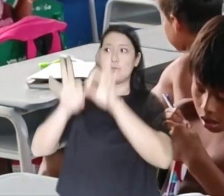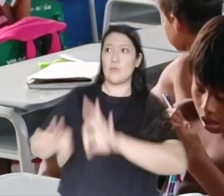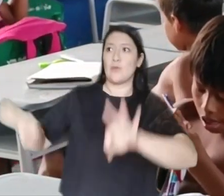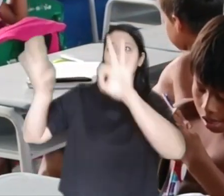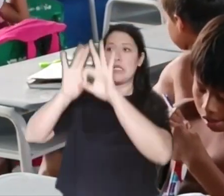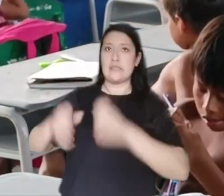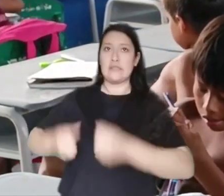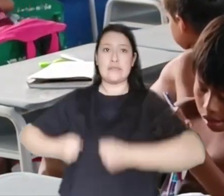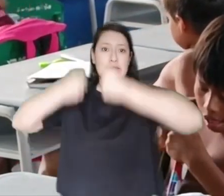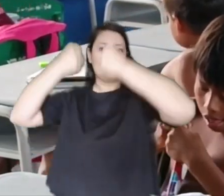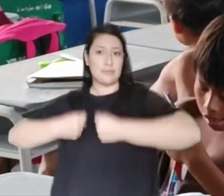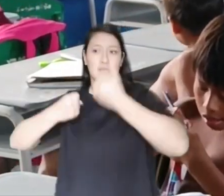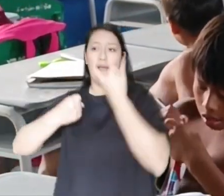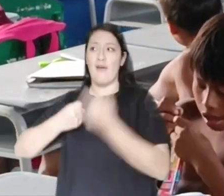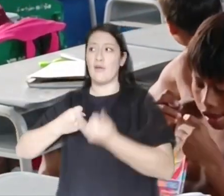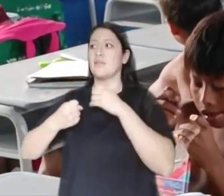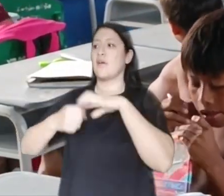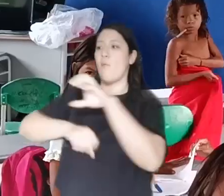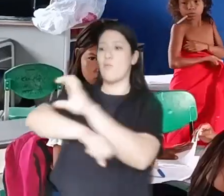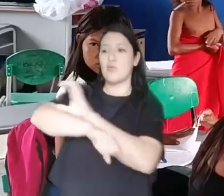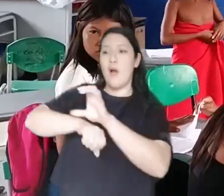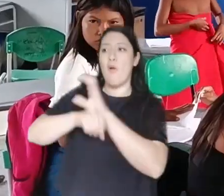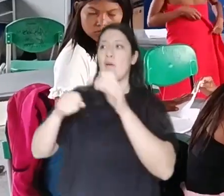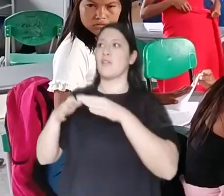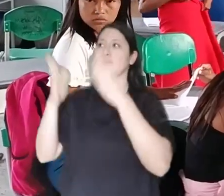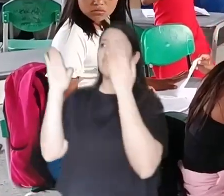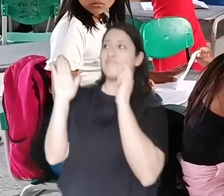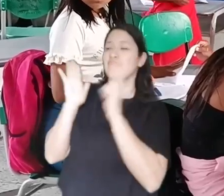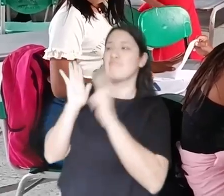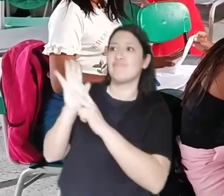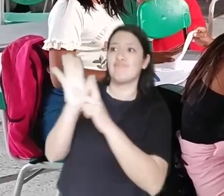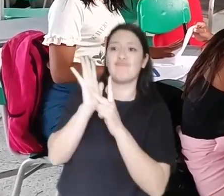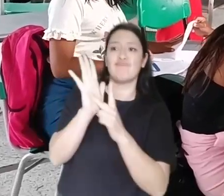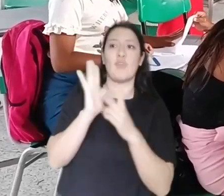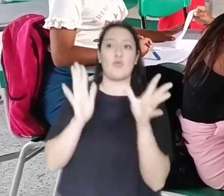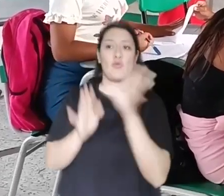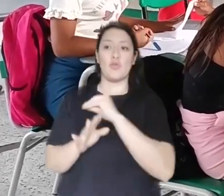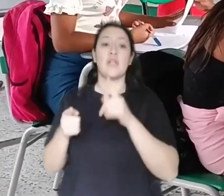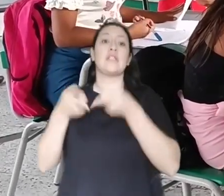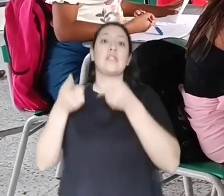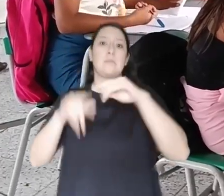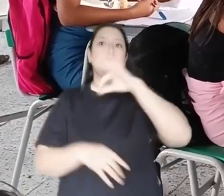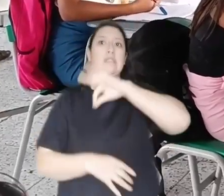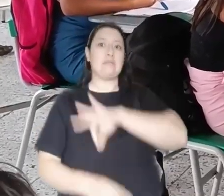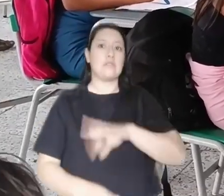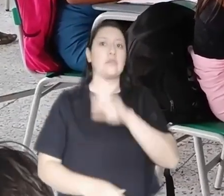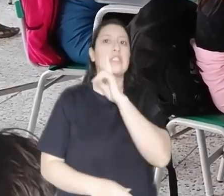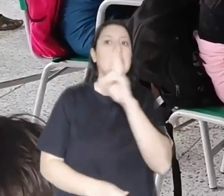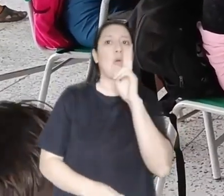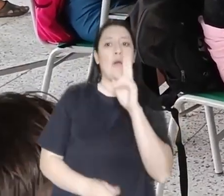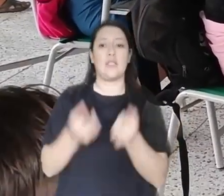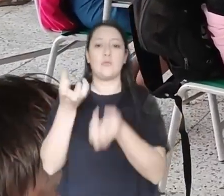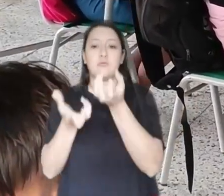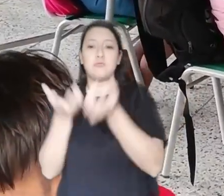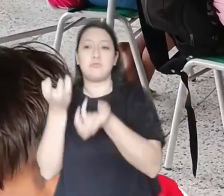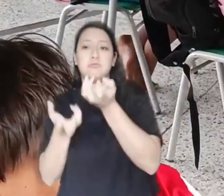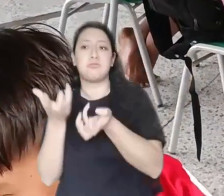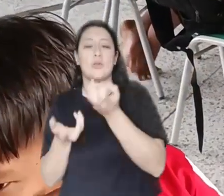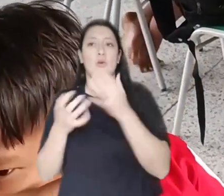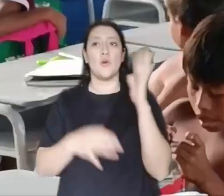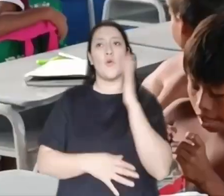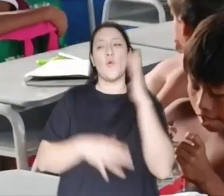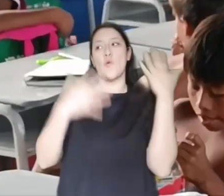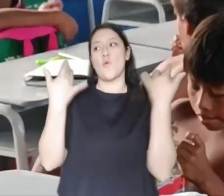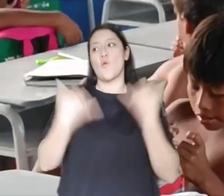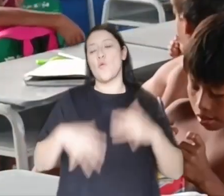centro, inclusive para la cocina de los restaurantes. Son beneficios,